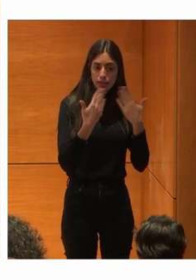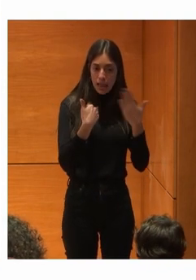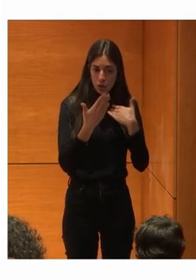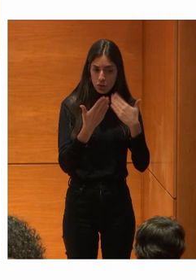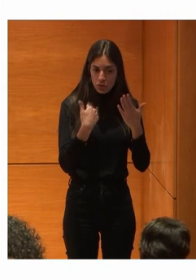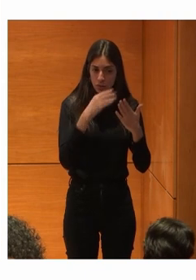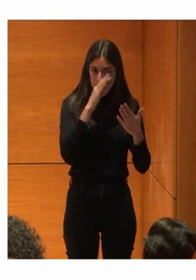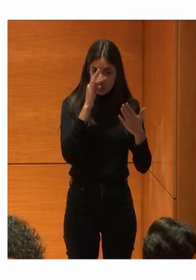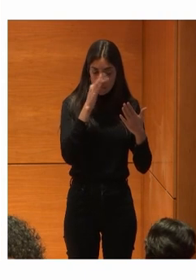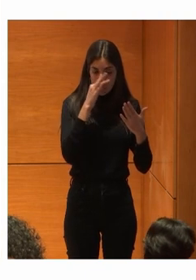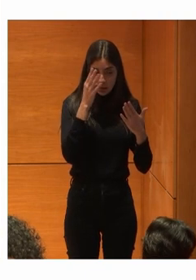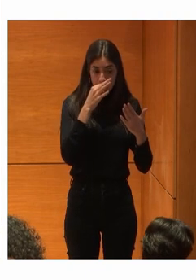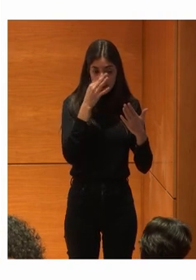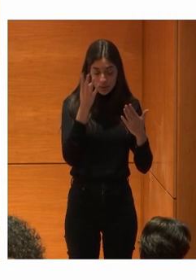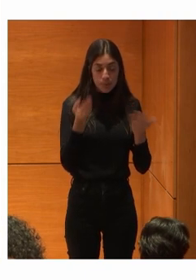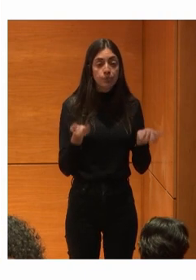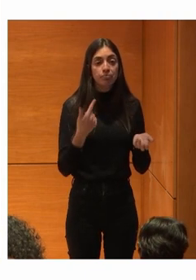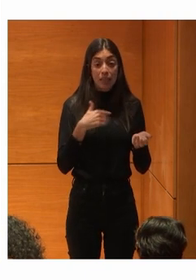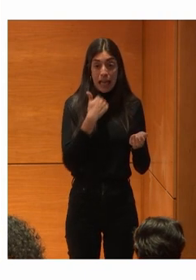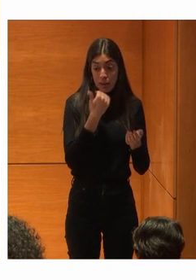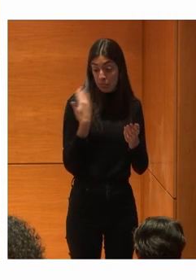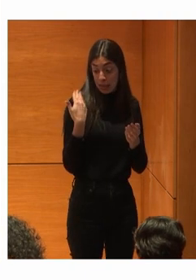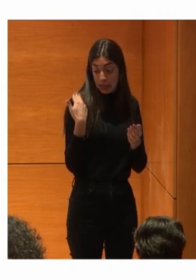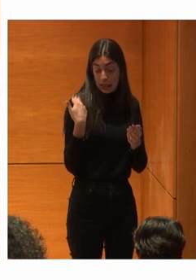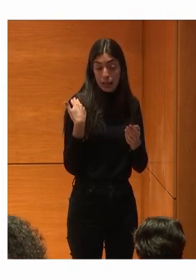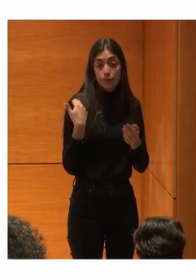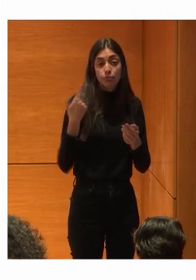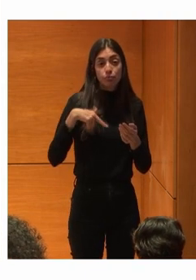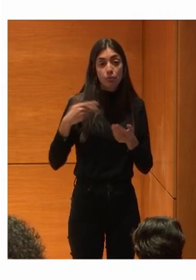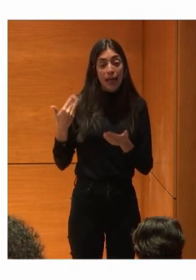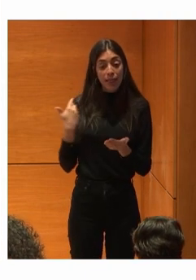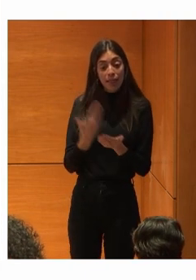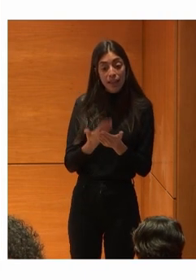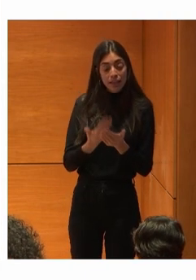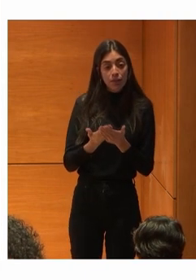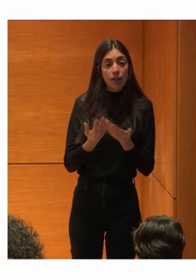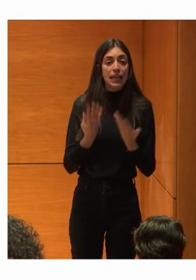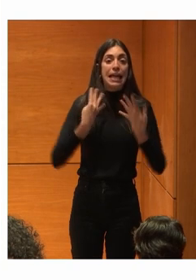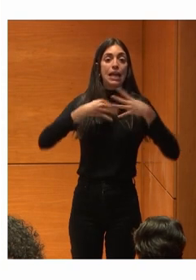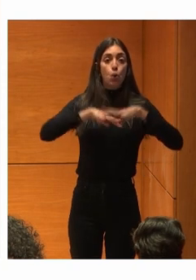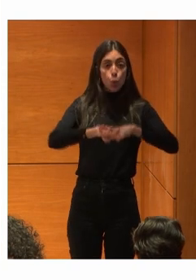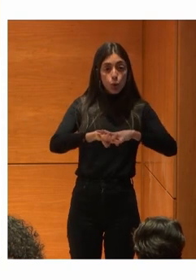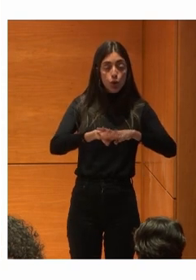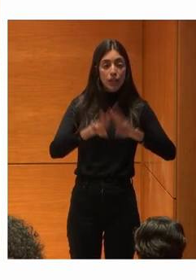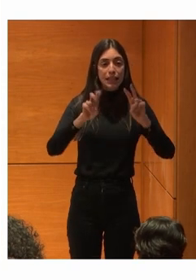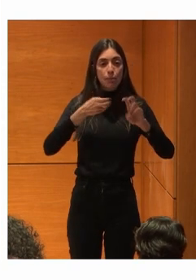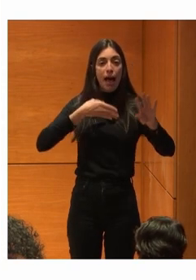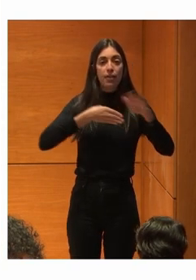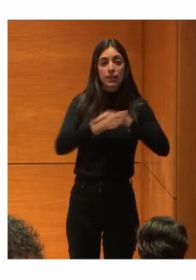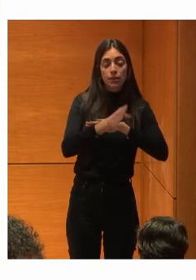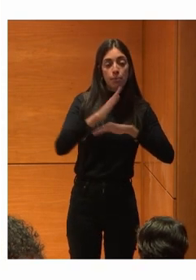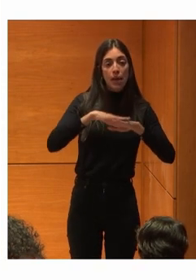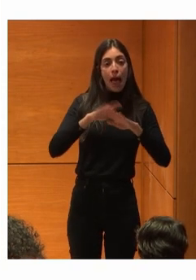Justo ahora Recién salió del horno Acabamos de recibir La certificación De Illunion De accesibilidad De la